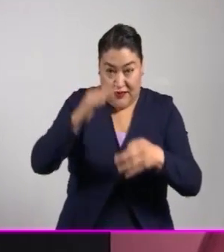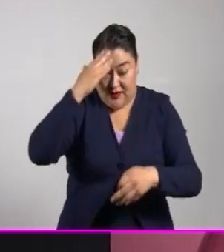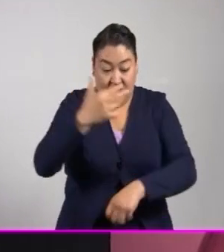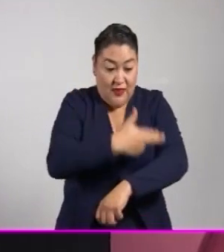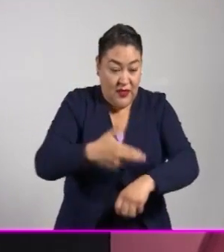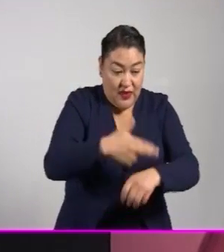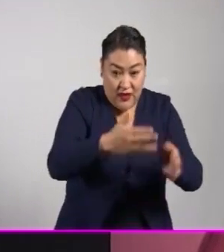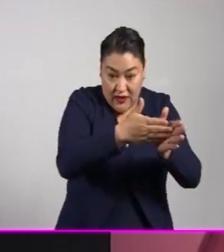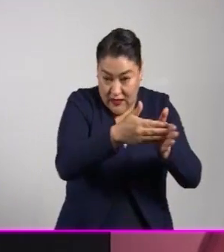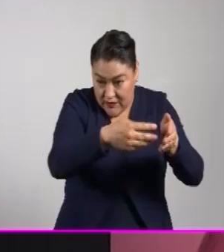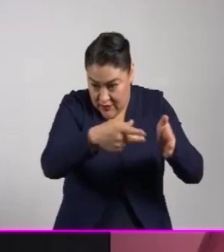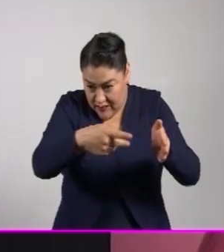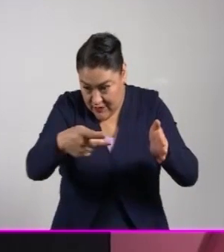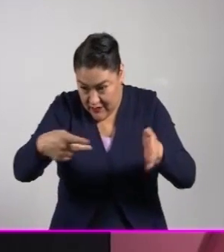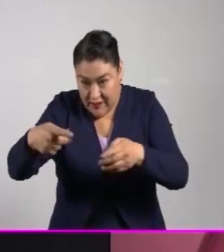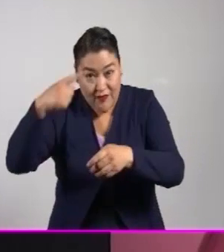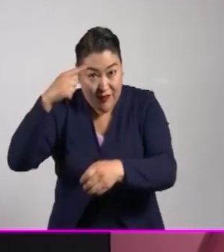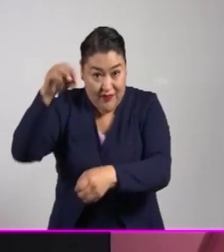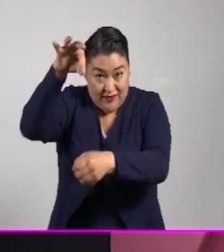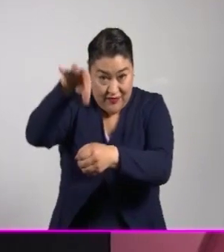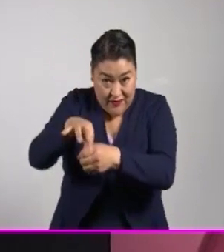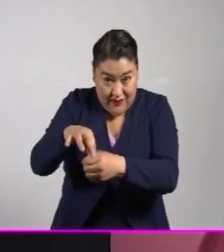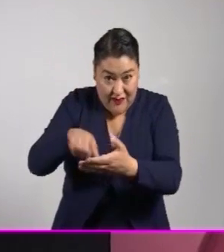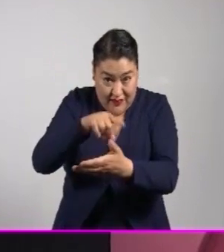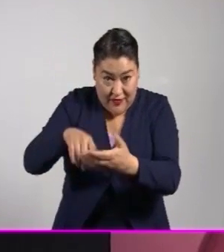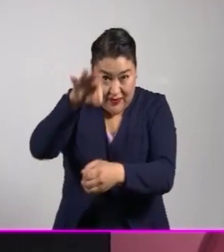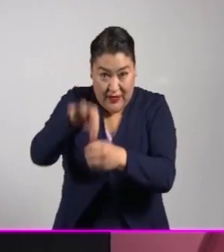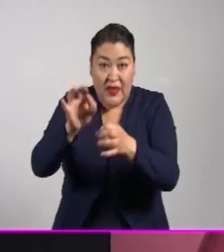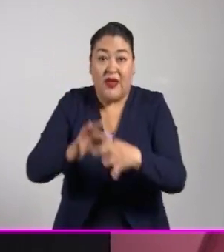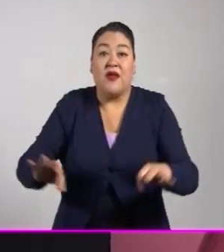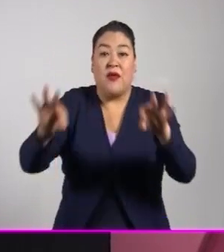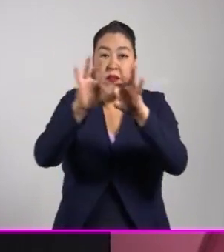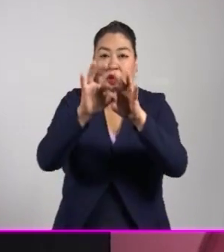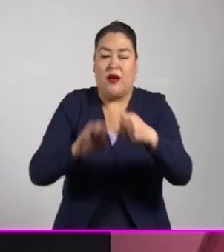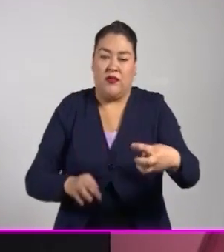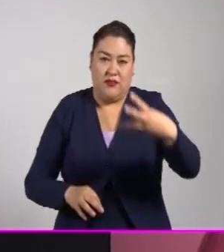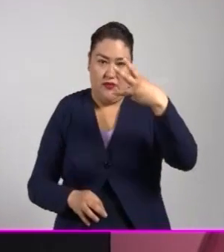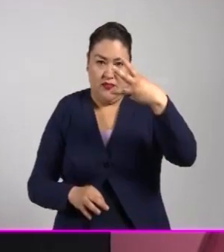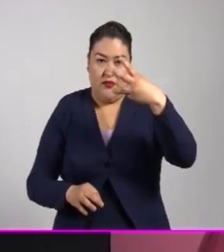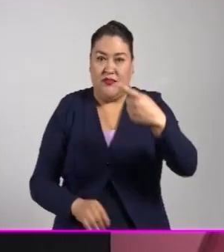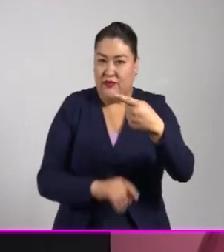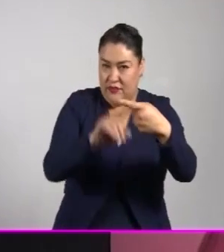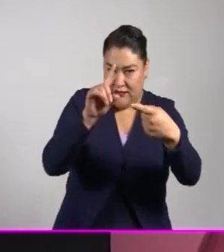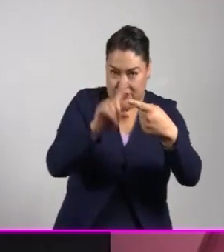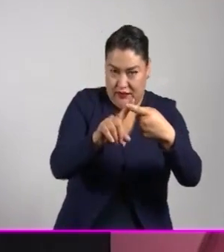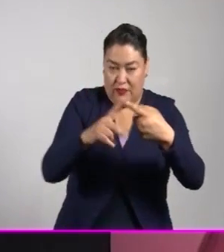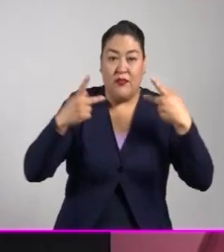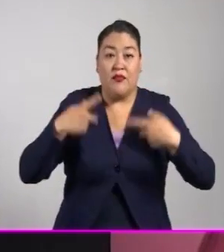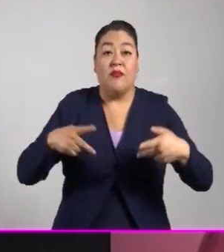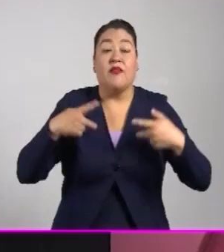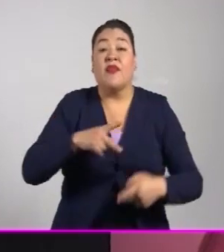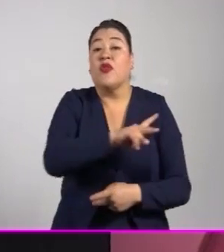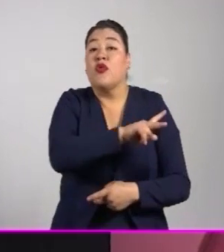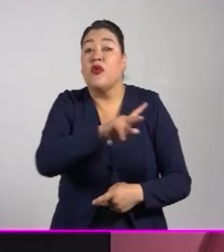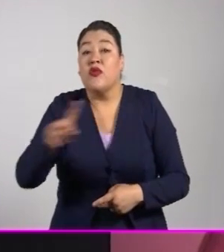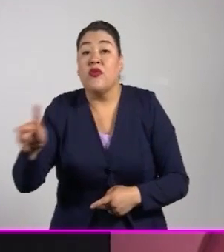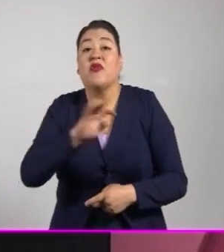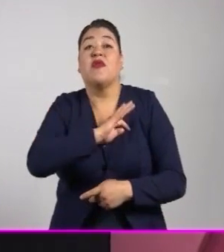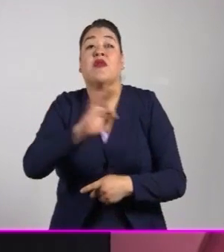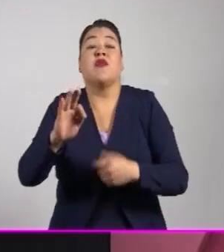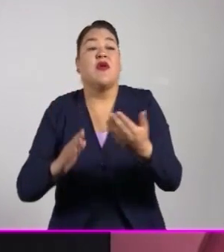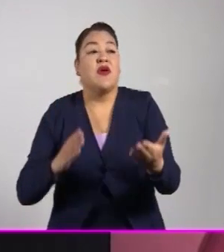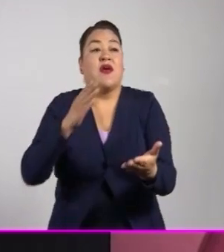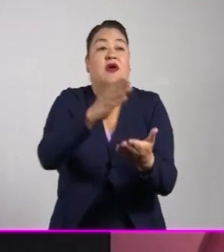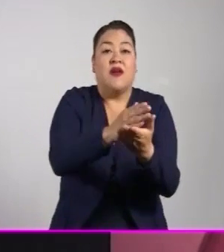incluyentes requiere de un compromiso con tres causas principales. Primero, todas y todos deben de tener posibilidades de